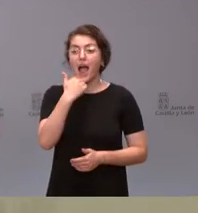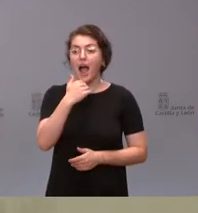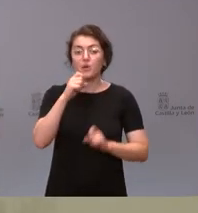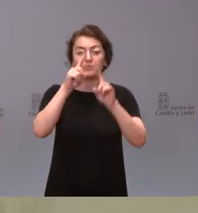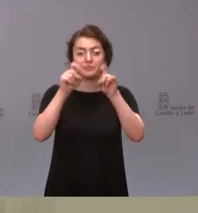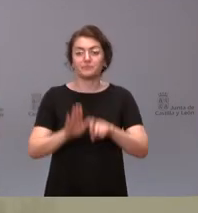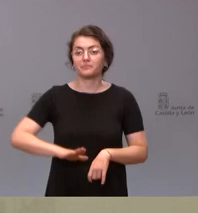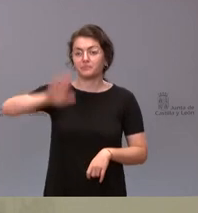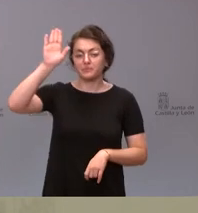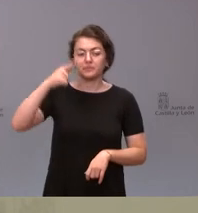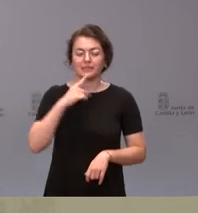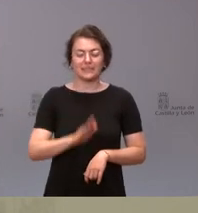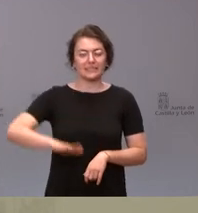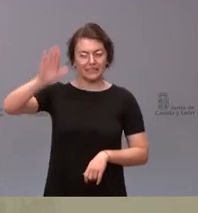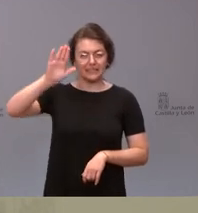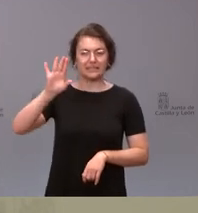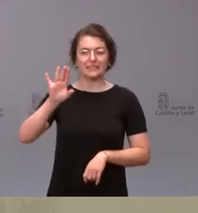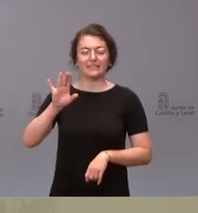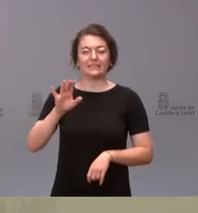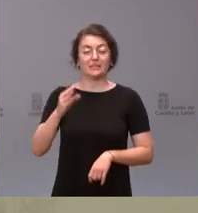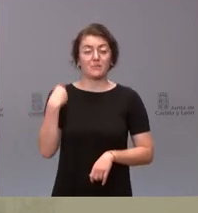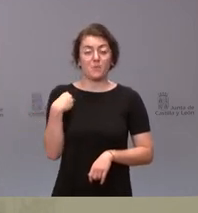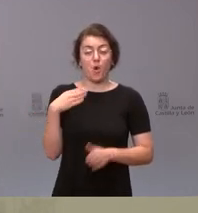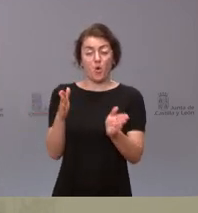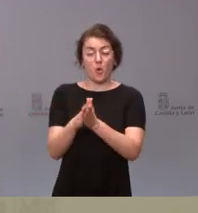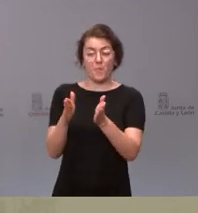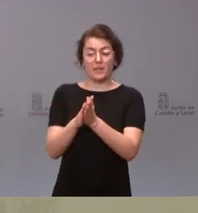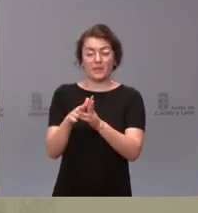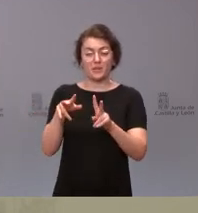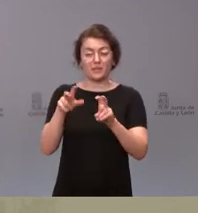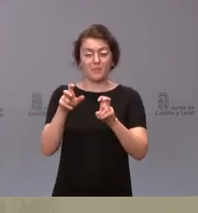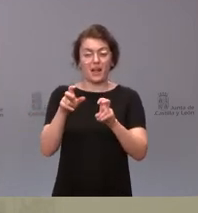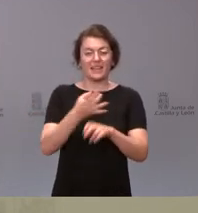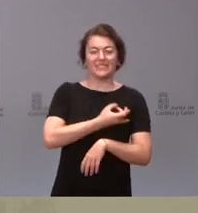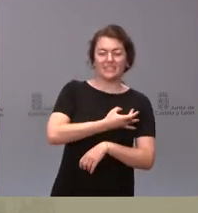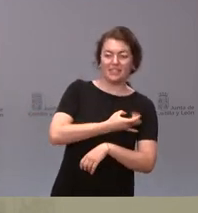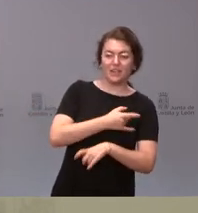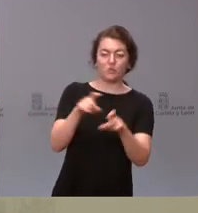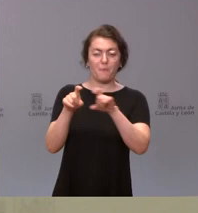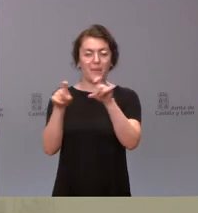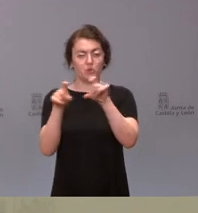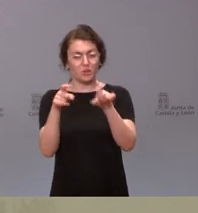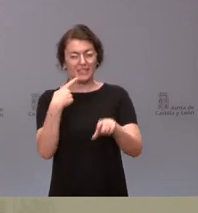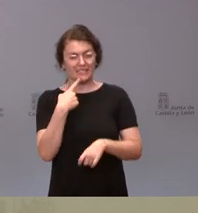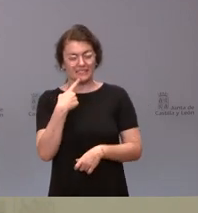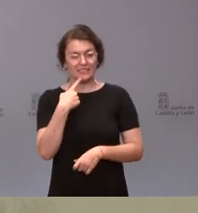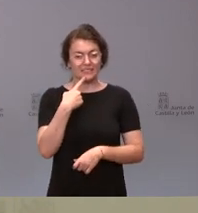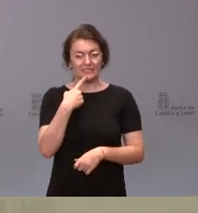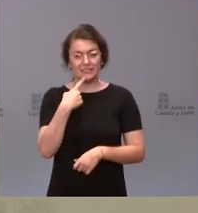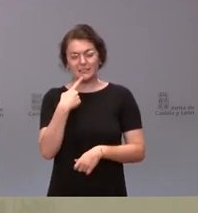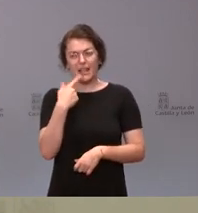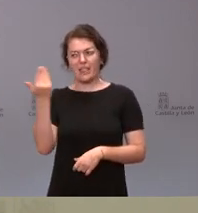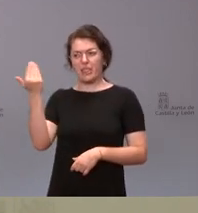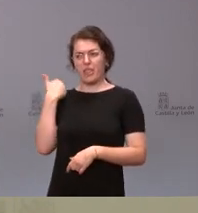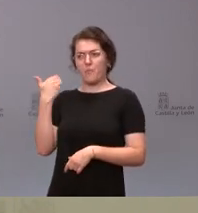Oscar Sí Por completar lo que planteaba el compañero de la reacción de los sindicatos y de la patronal es que se ha debido reunir hace